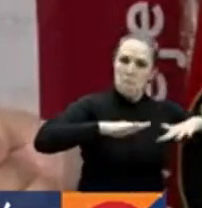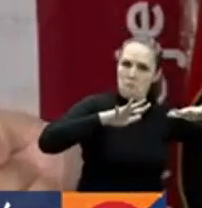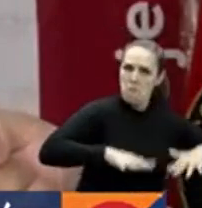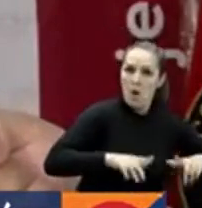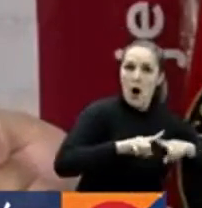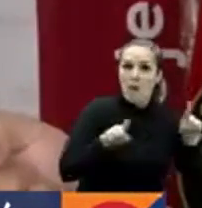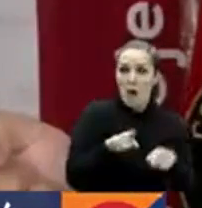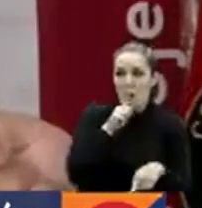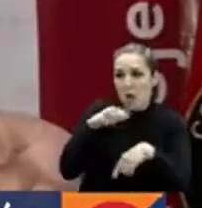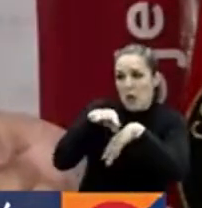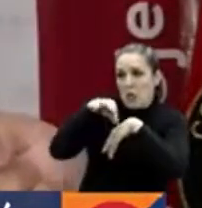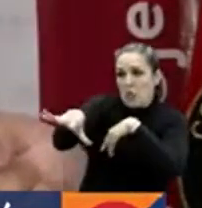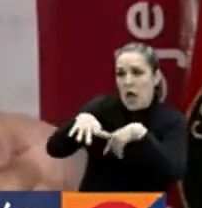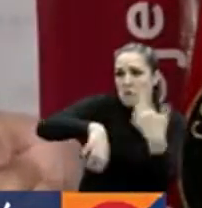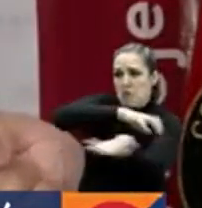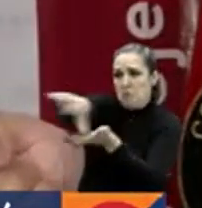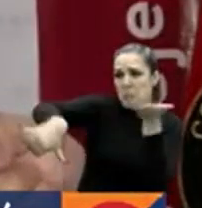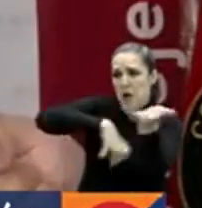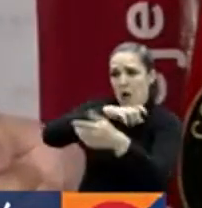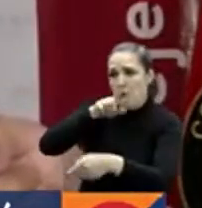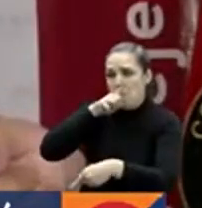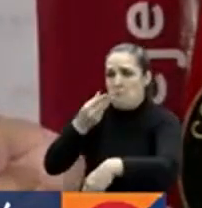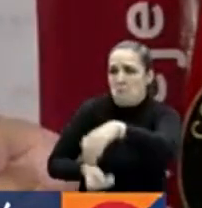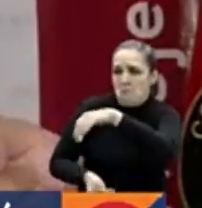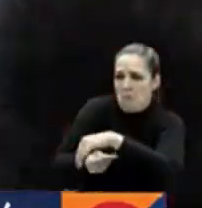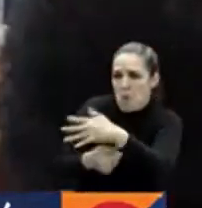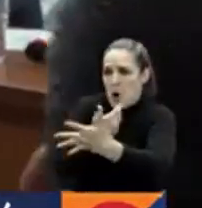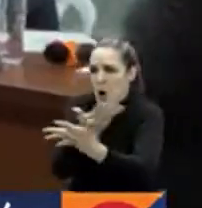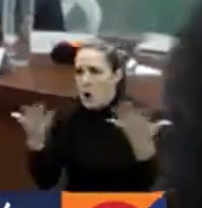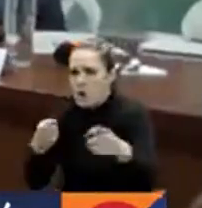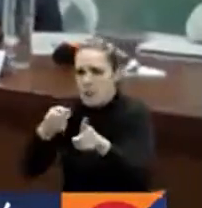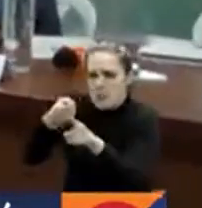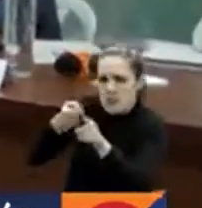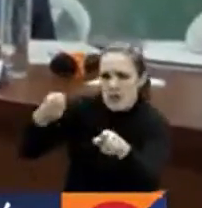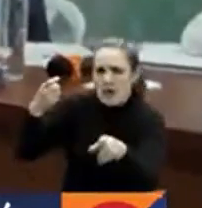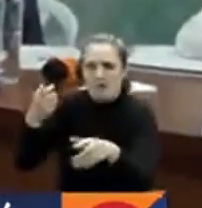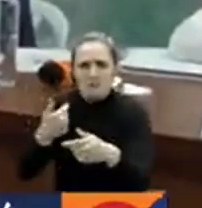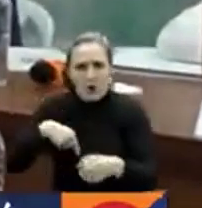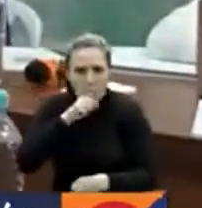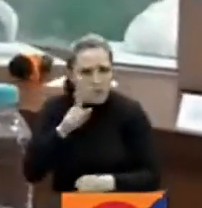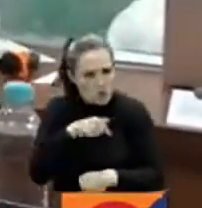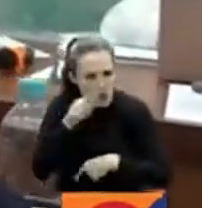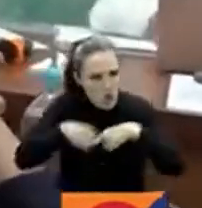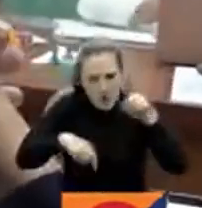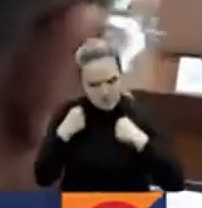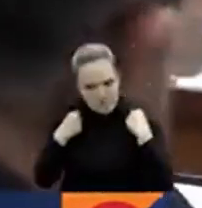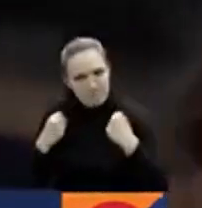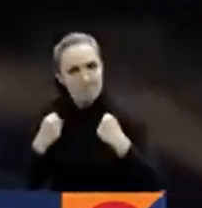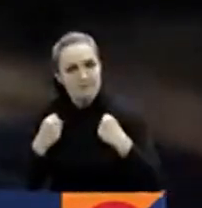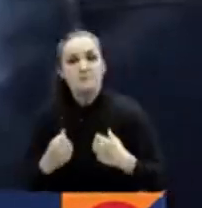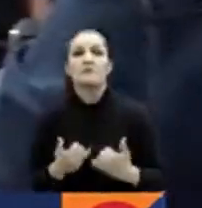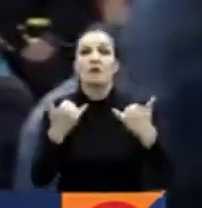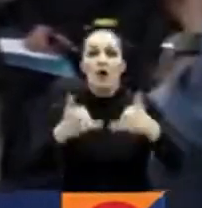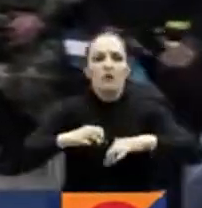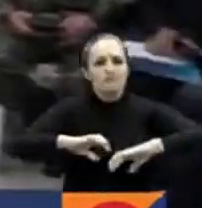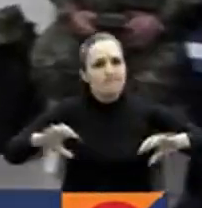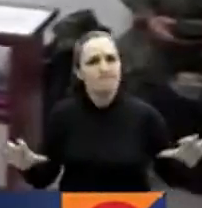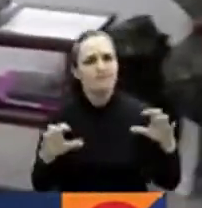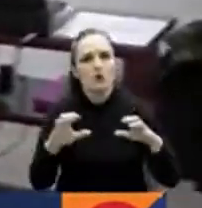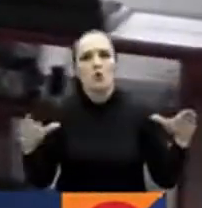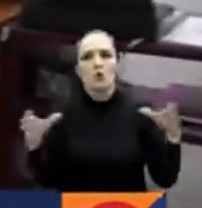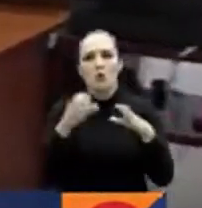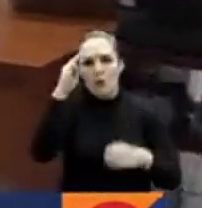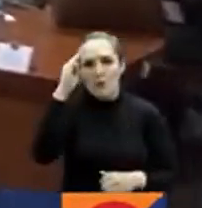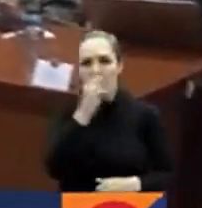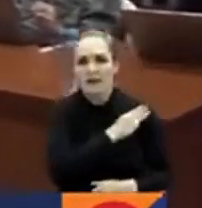criminalidad, las extorsiones y el crimen organizado. Las autoridades anunciaron un incremento de las acciones de las fuerzas militares y de